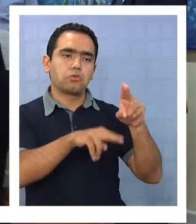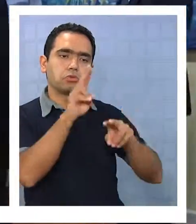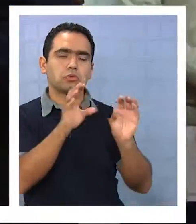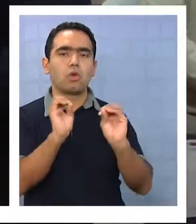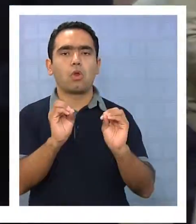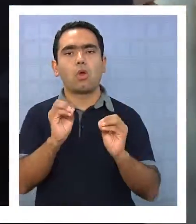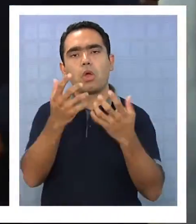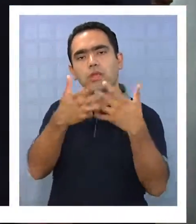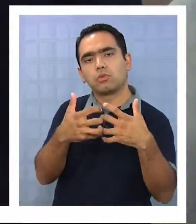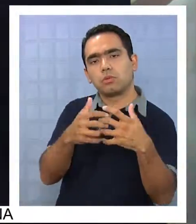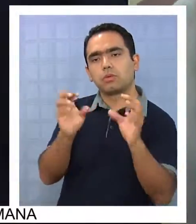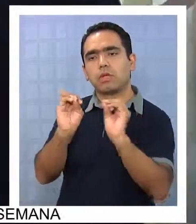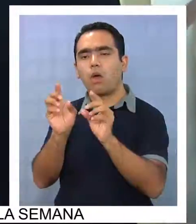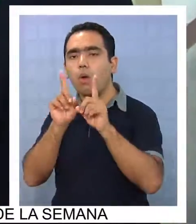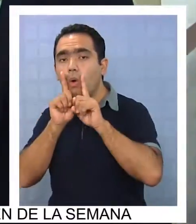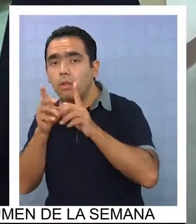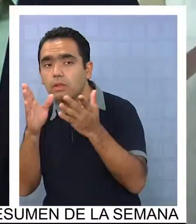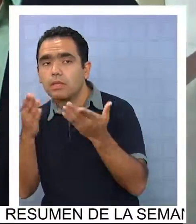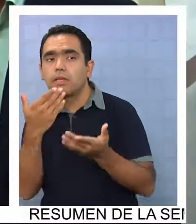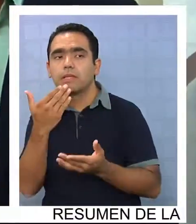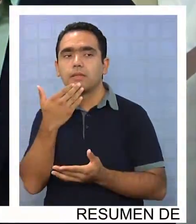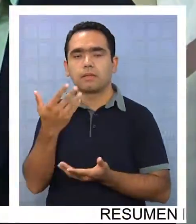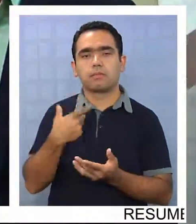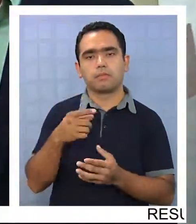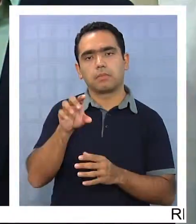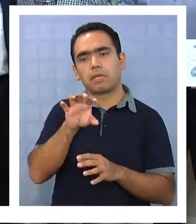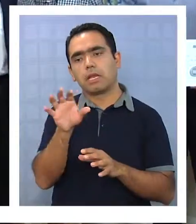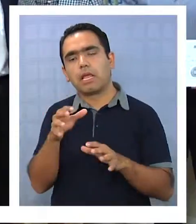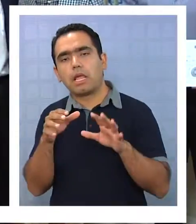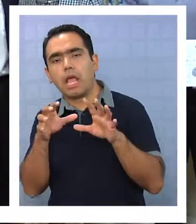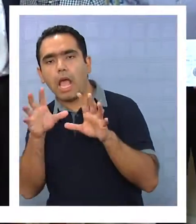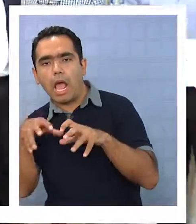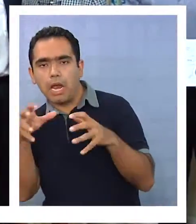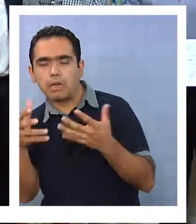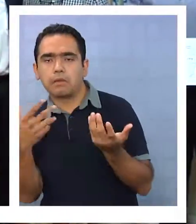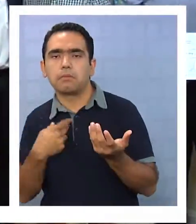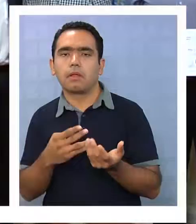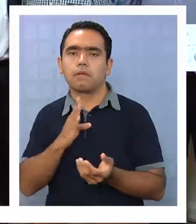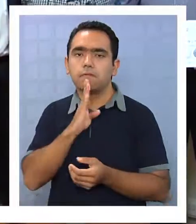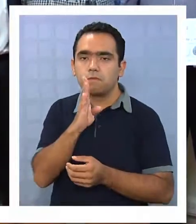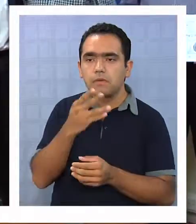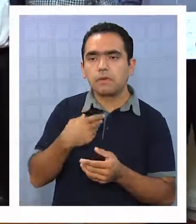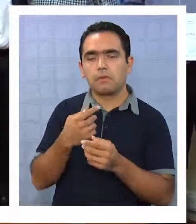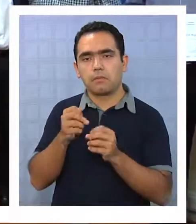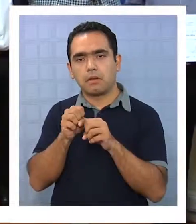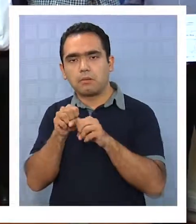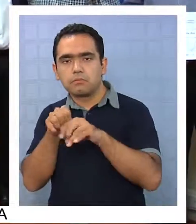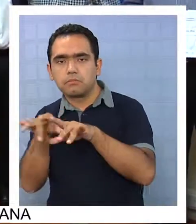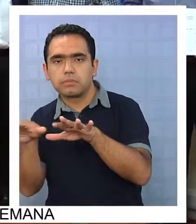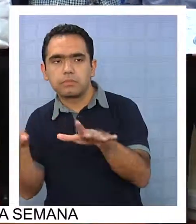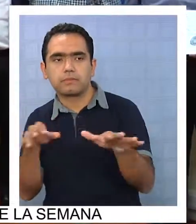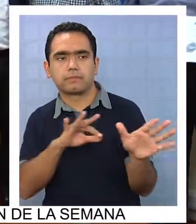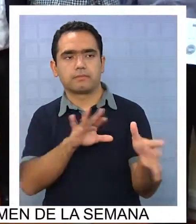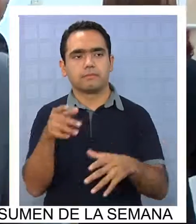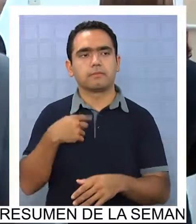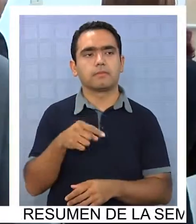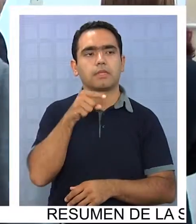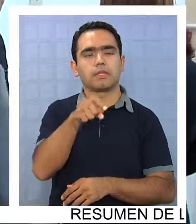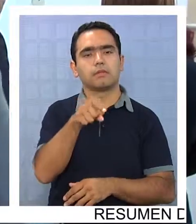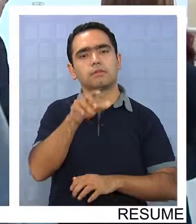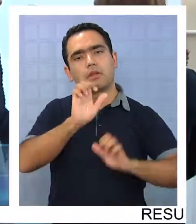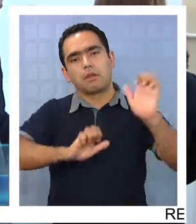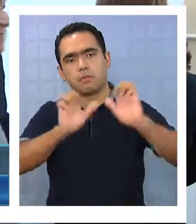industria, hotelería, transporte y animales finos para la reproducción, entre otras actividades. Son empresas que tienen una